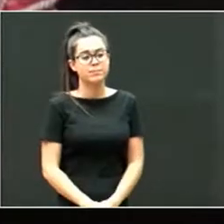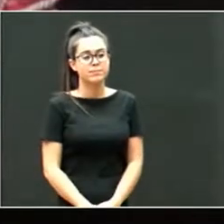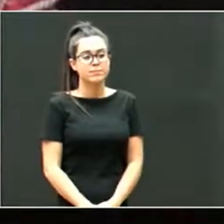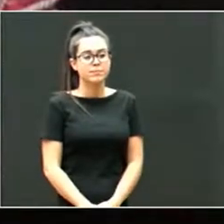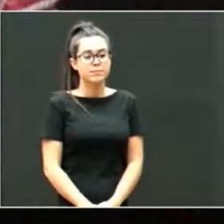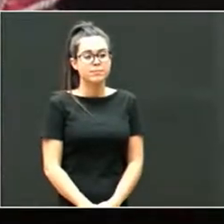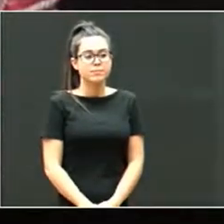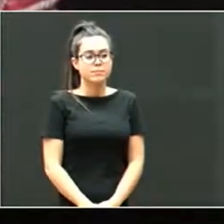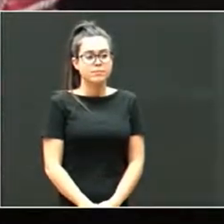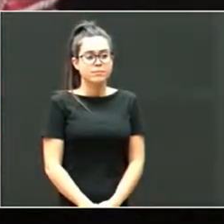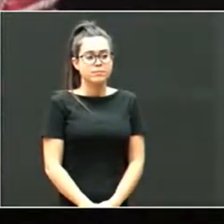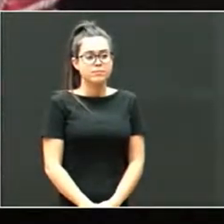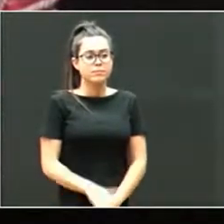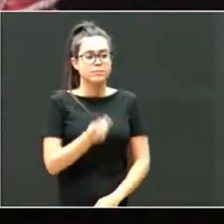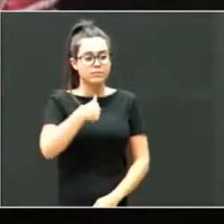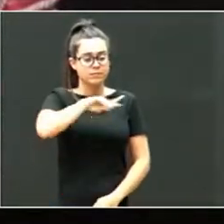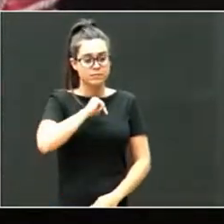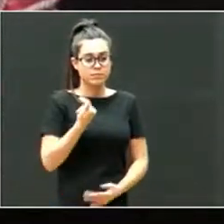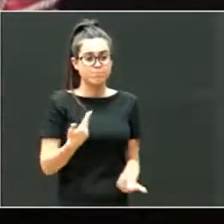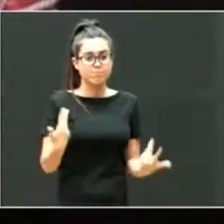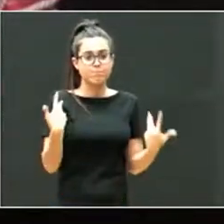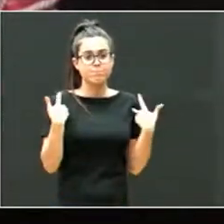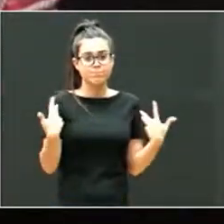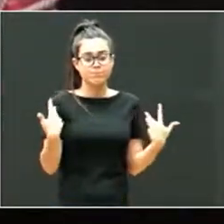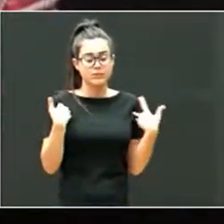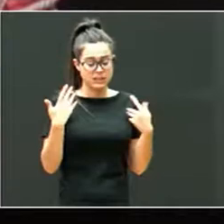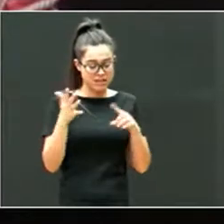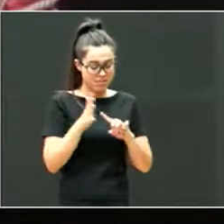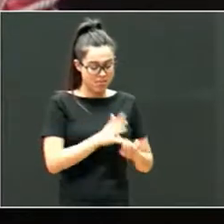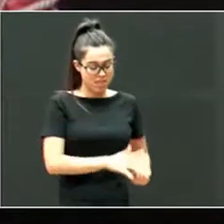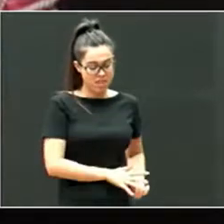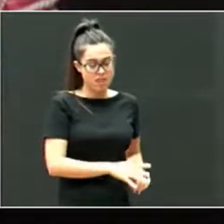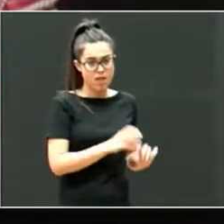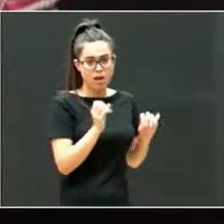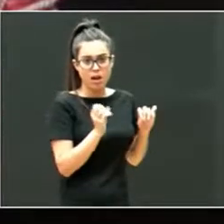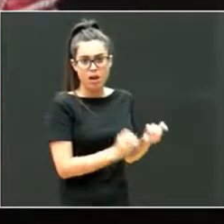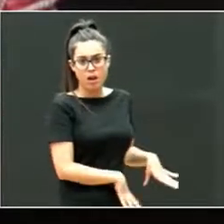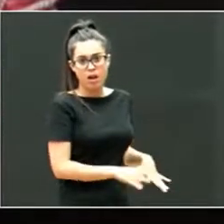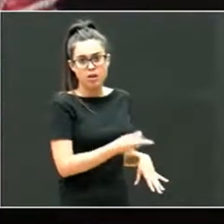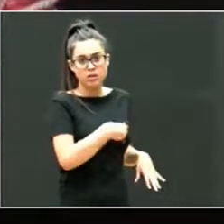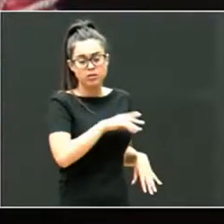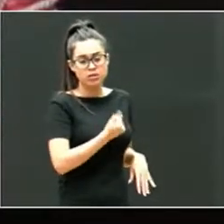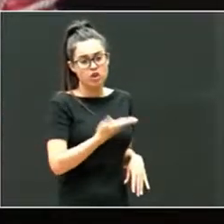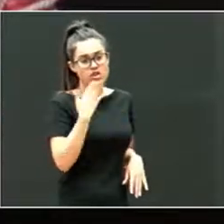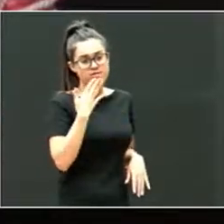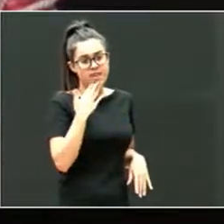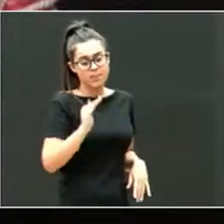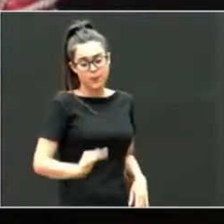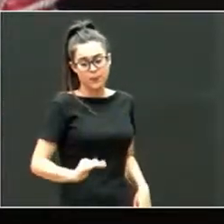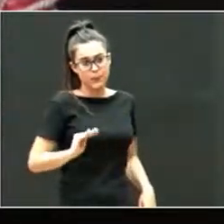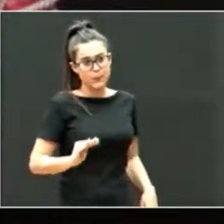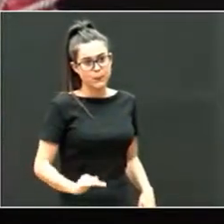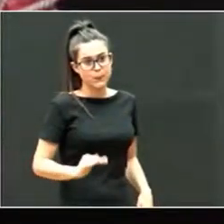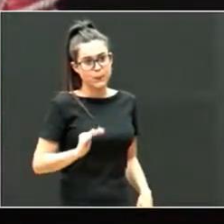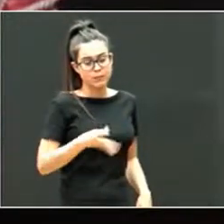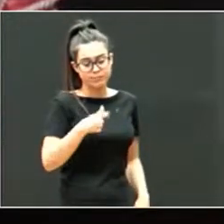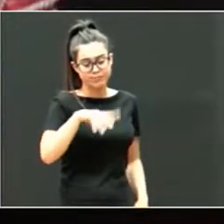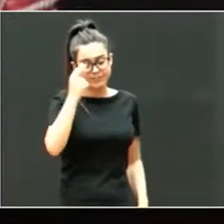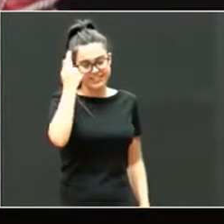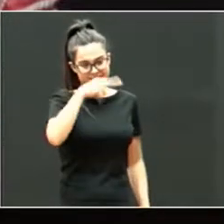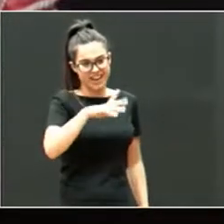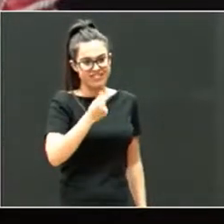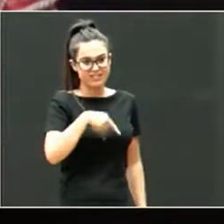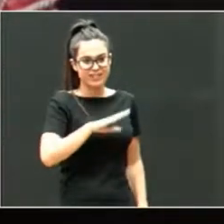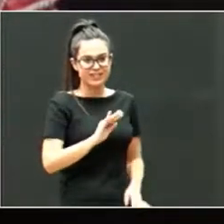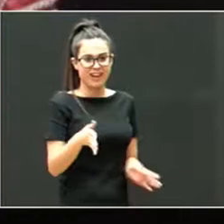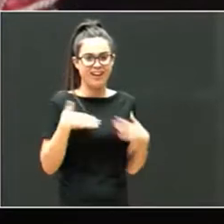Básicamente, nosotros hemos trabajado con víctimas de experiencia de abandono y adversidades en edades muy tempranas, con lo cual sabemos que no es gratis.